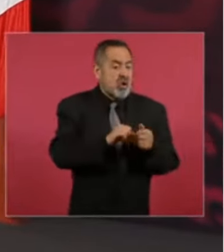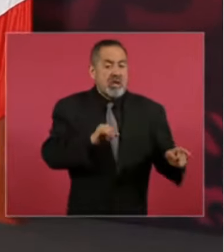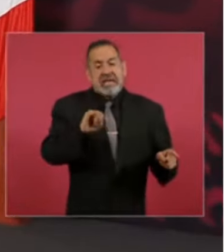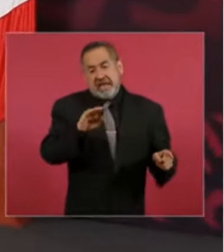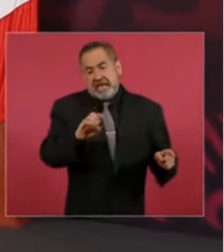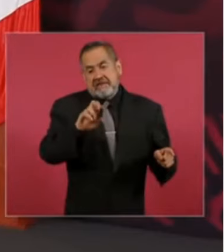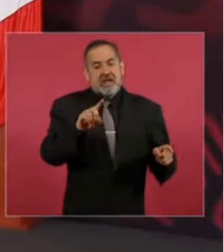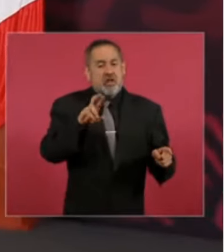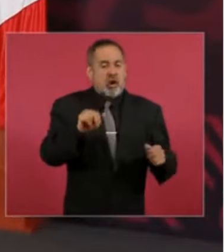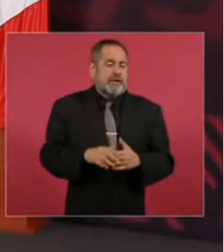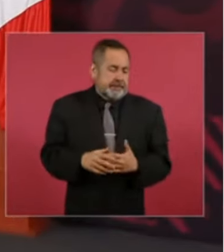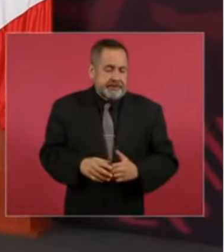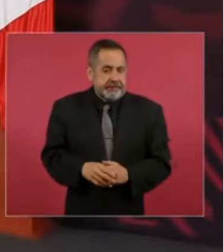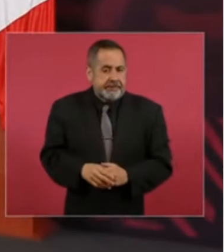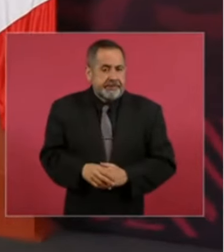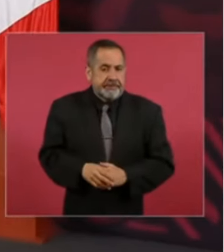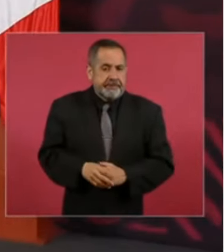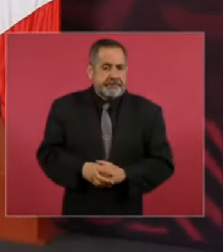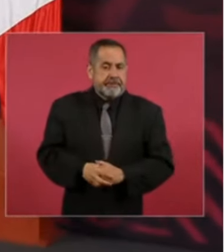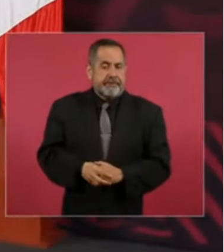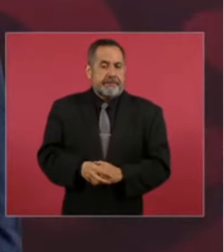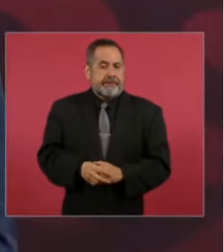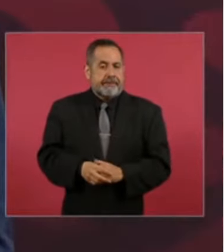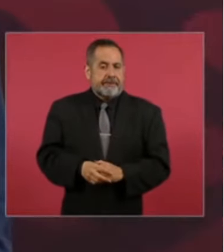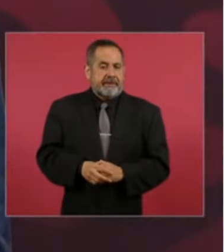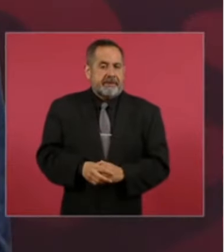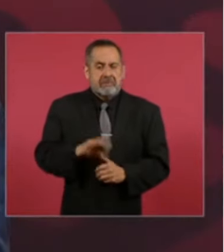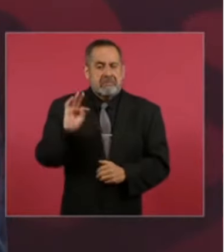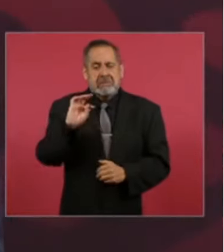Los jóvenes no